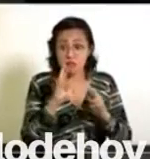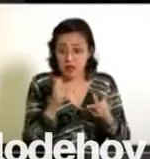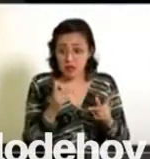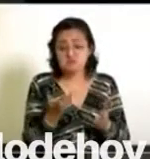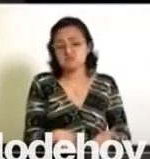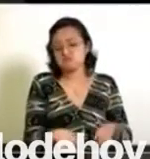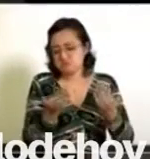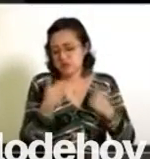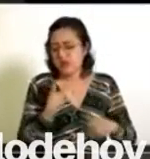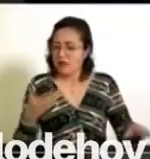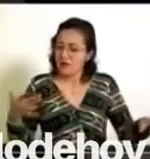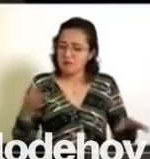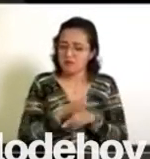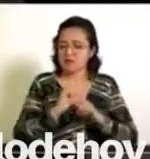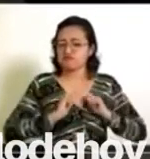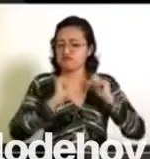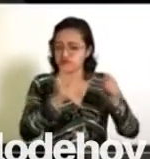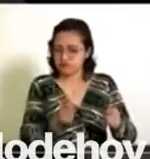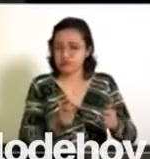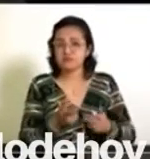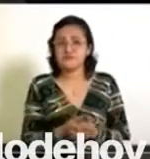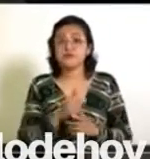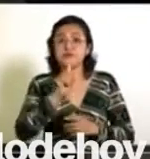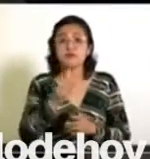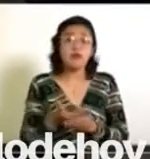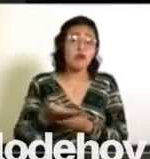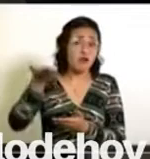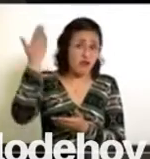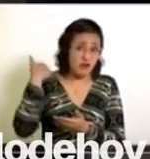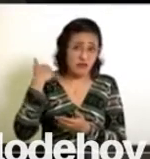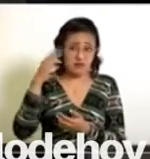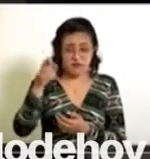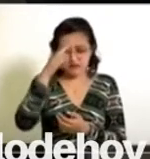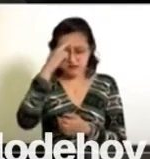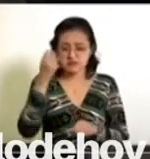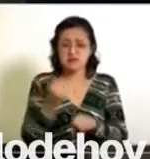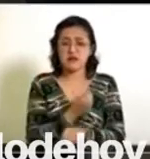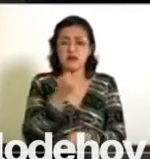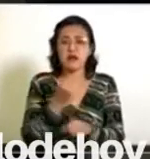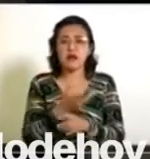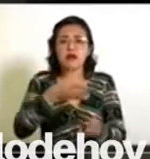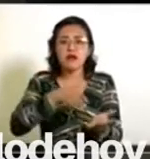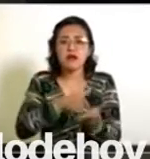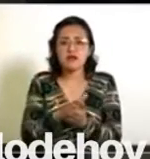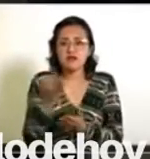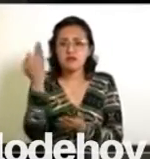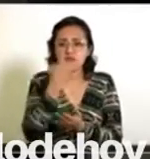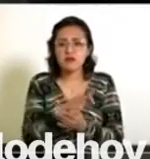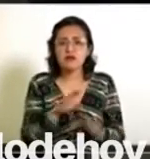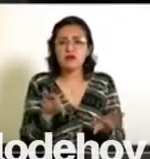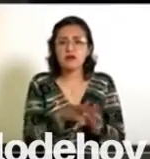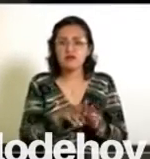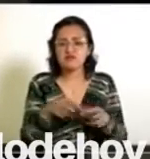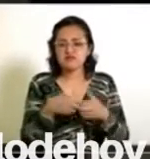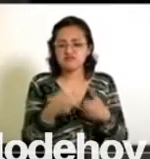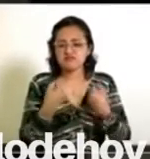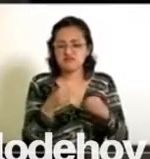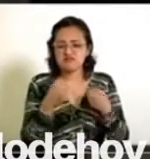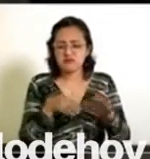o defectos de calidad. Y en la anterior, los zapatos eran de forro textil, corte sintético,